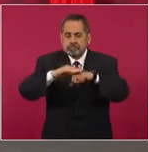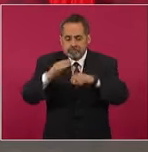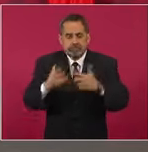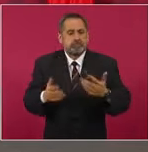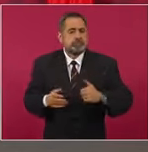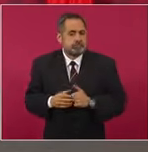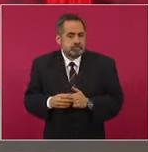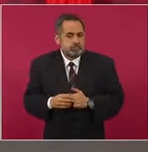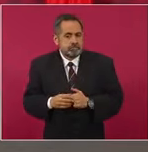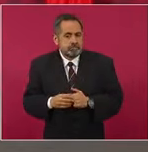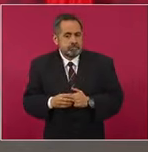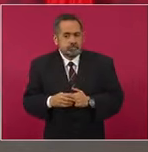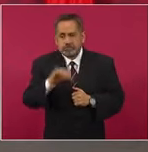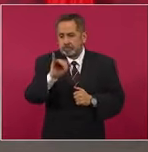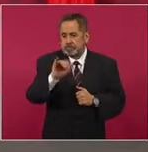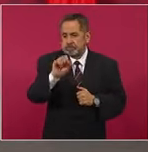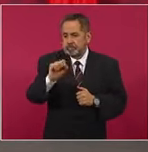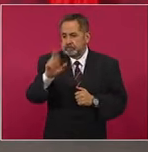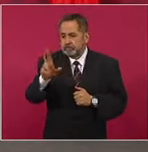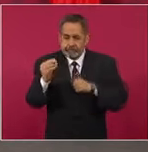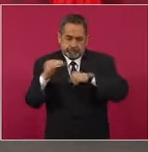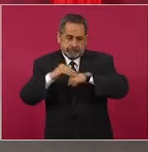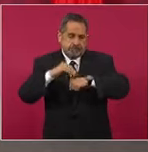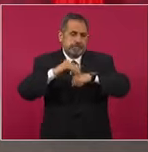aumento al Impuesto sobre la Renta